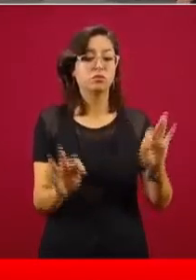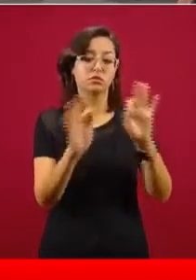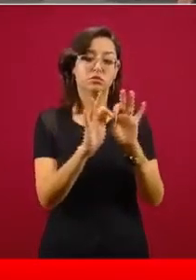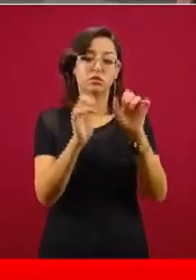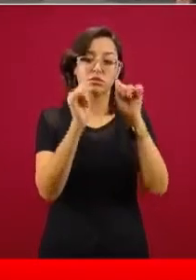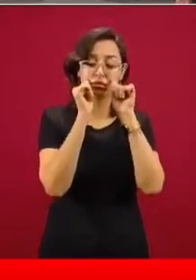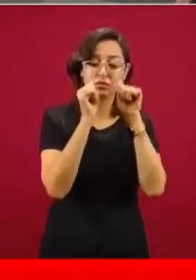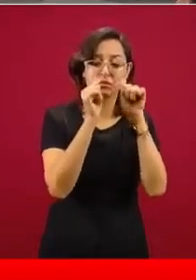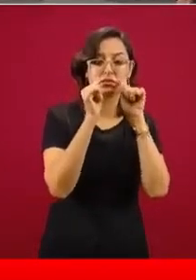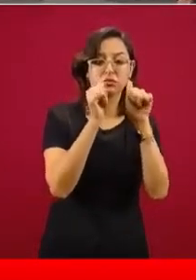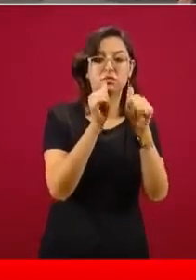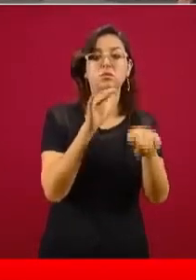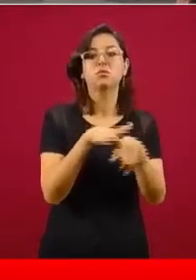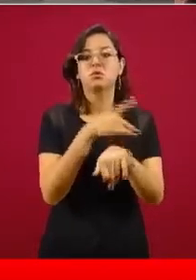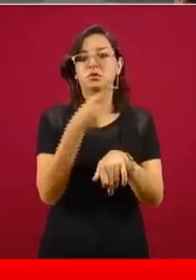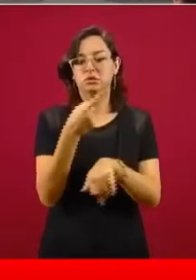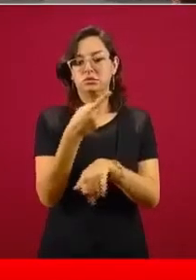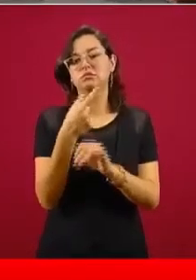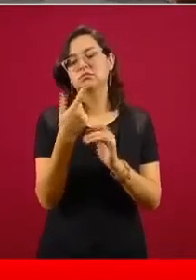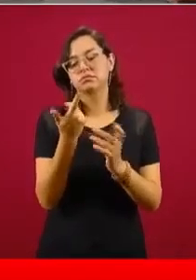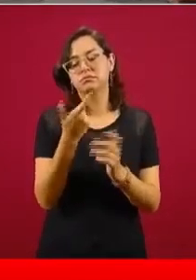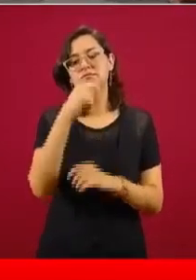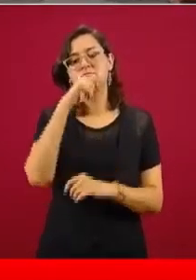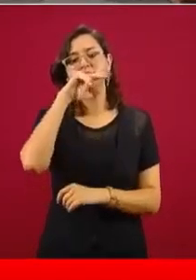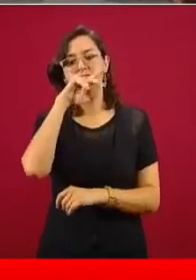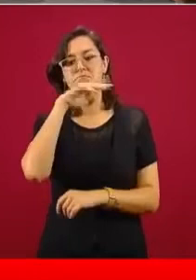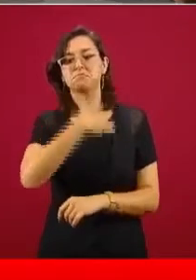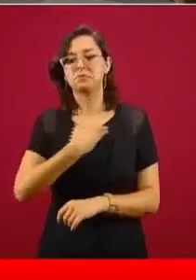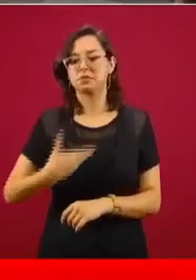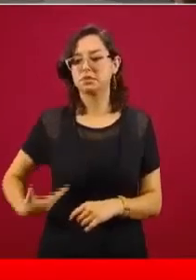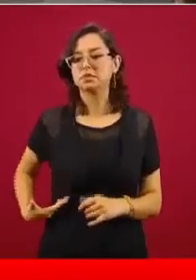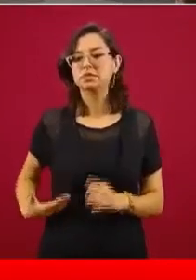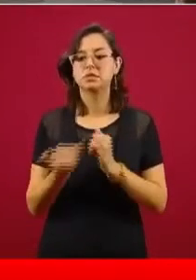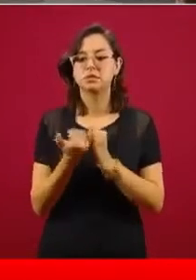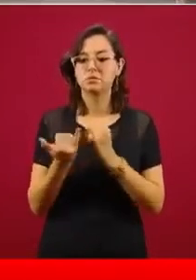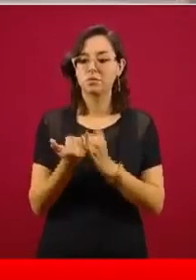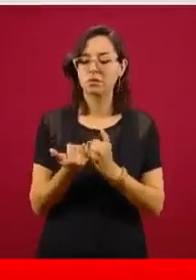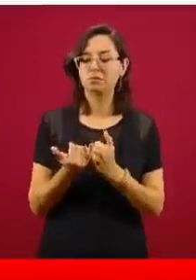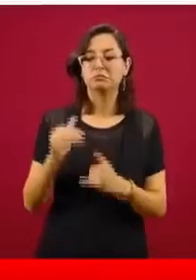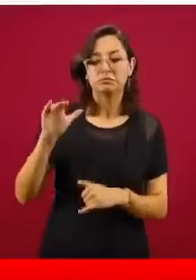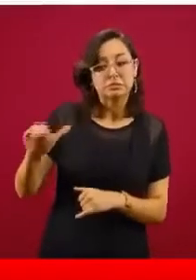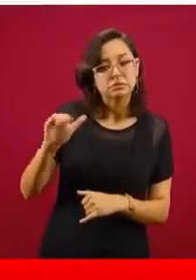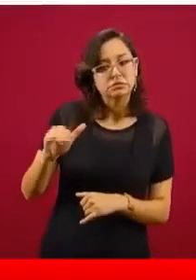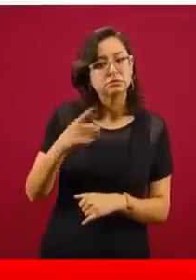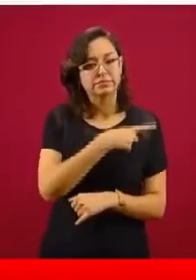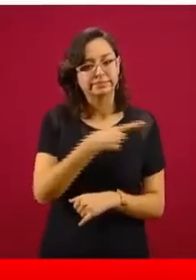nos ha preocupado mucho su situación. También el presidente nos ha pedido que sigamos eso con especial cuidado.